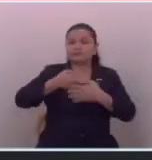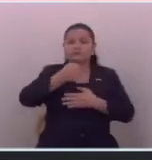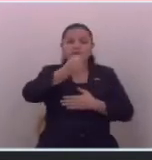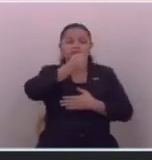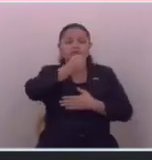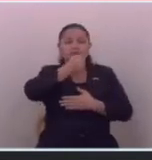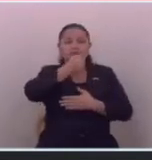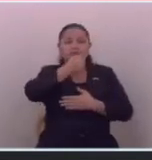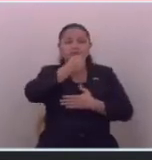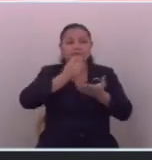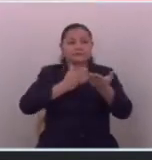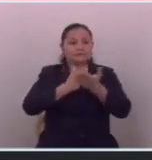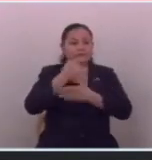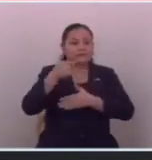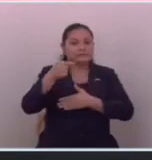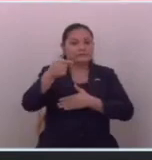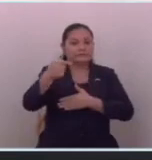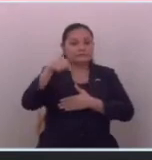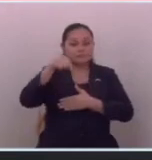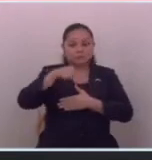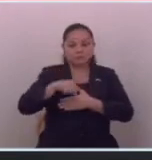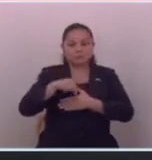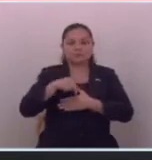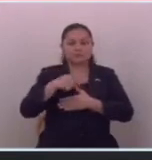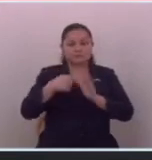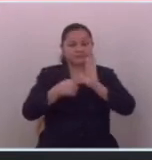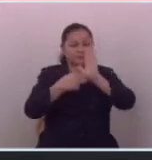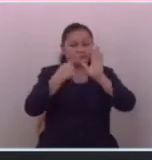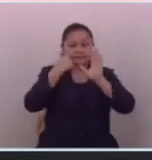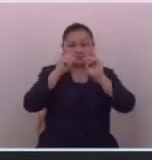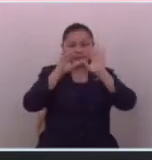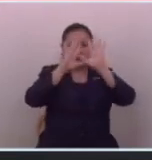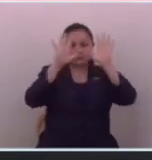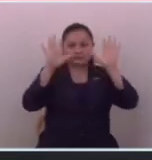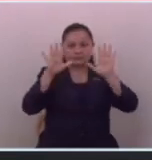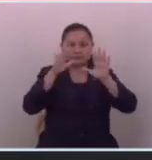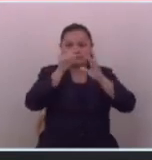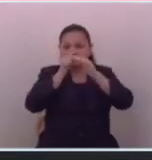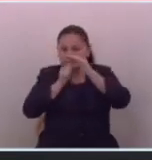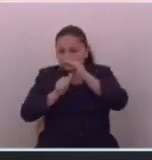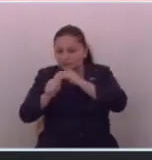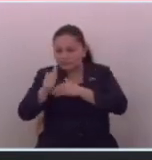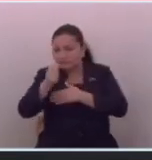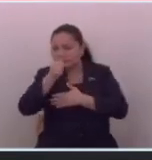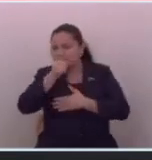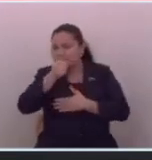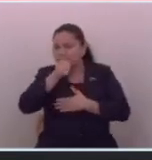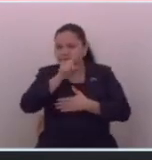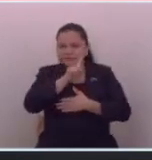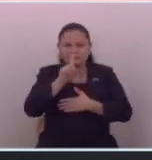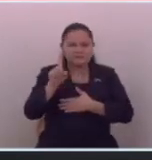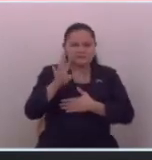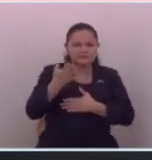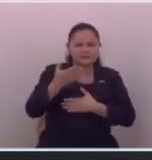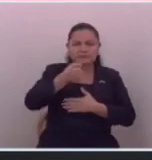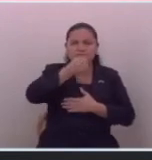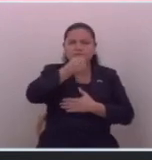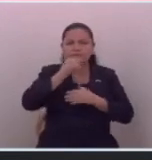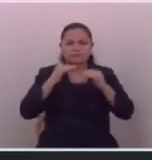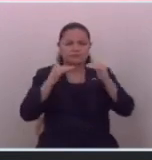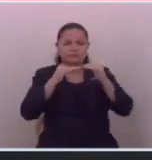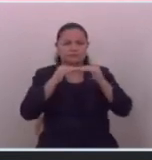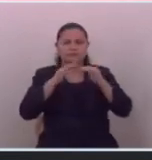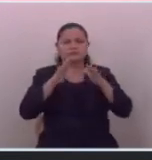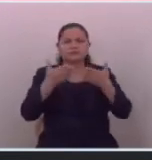información cuando acá se ha caracterizado por esconder la información no sólo a los periodistas